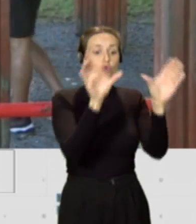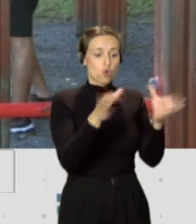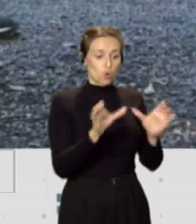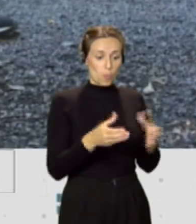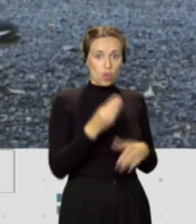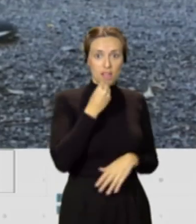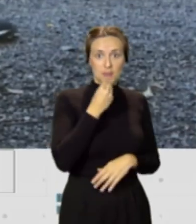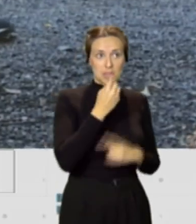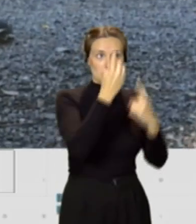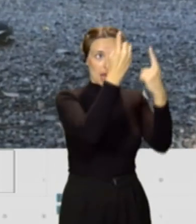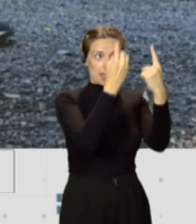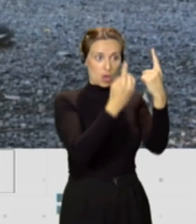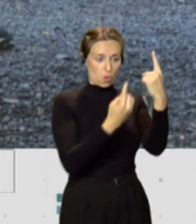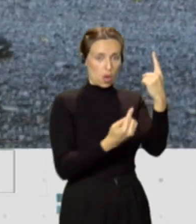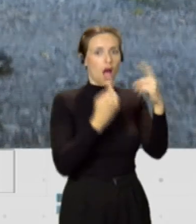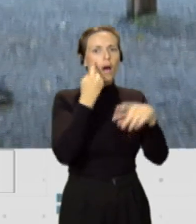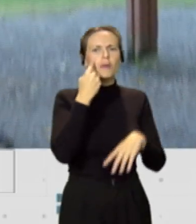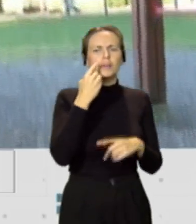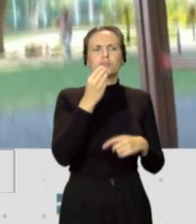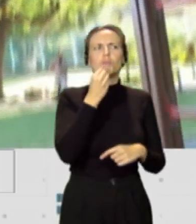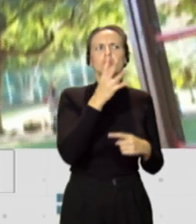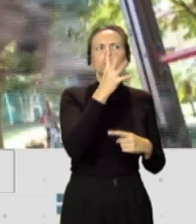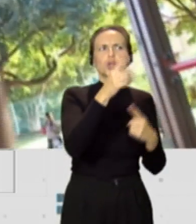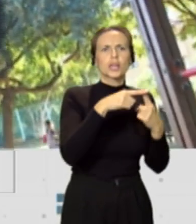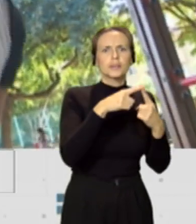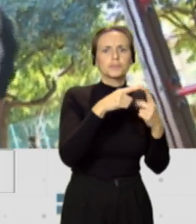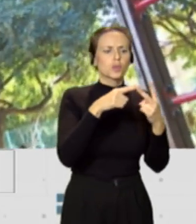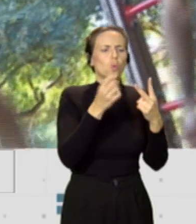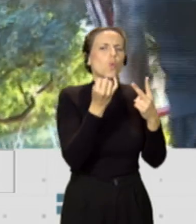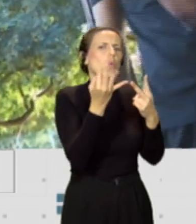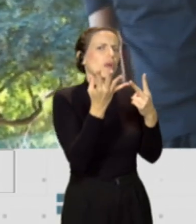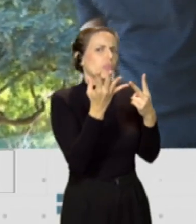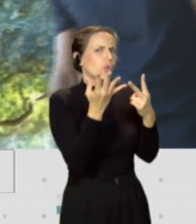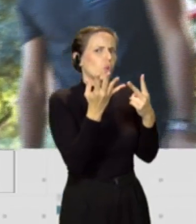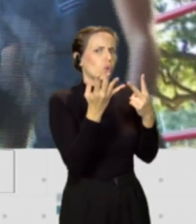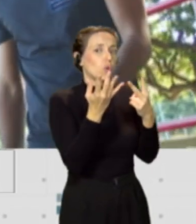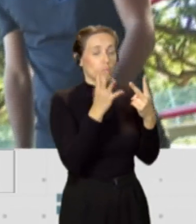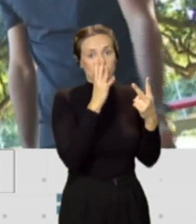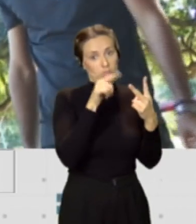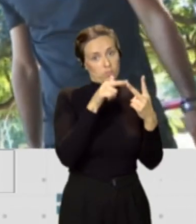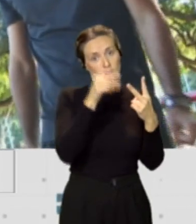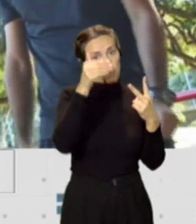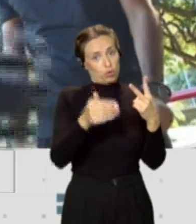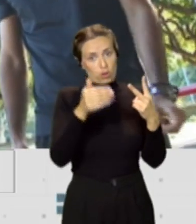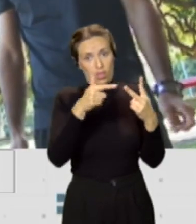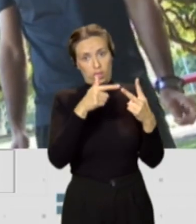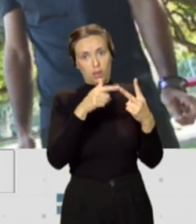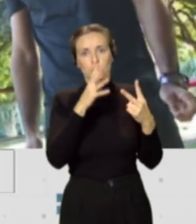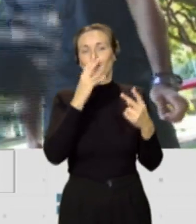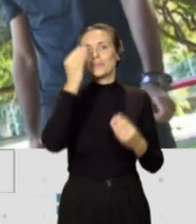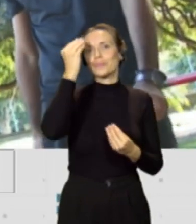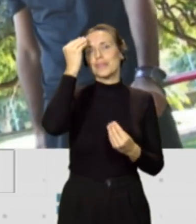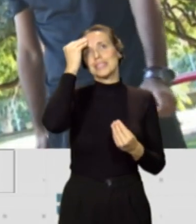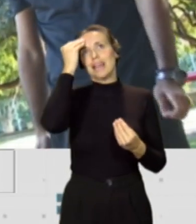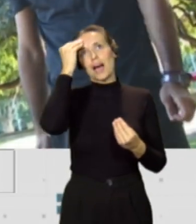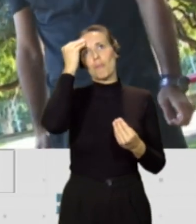pues como tú comentas, por qué comerlo, en qué cantidad, que es muy importante, porque a veces tenemos la noción